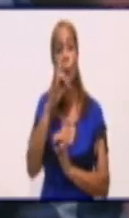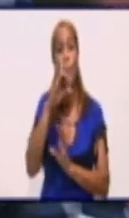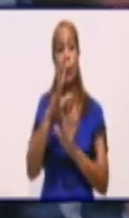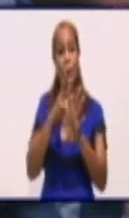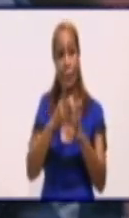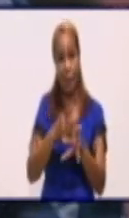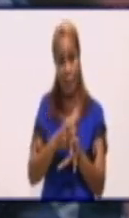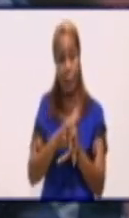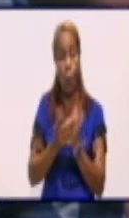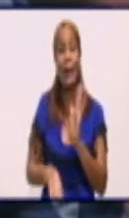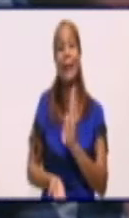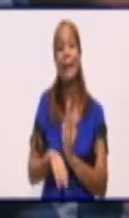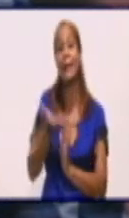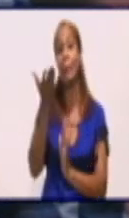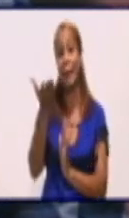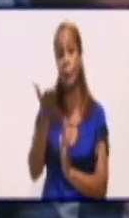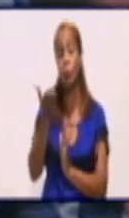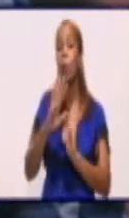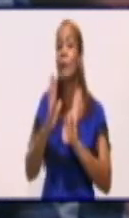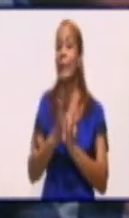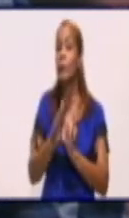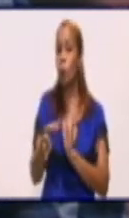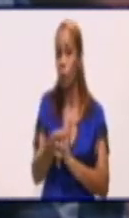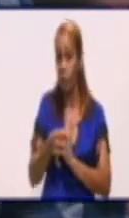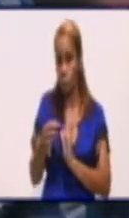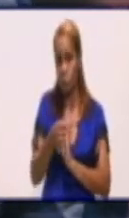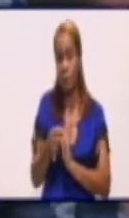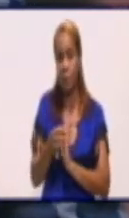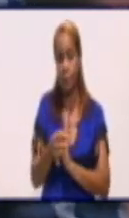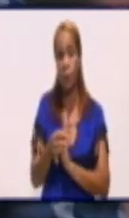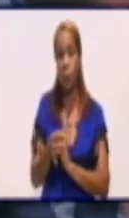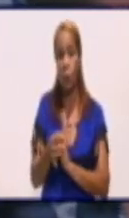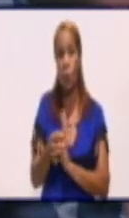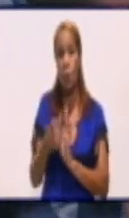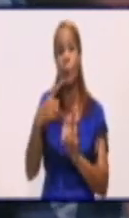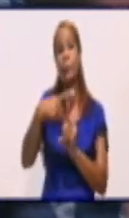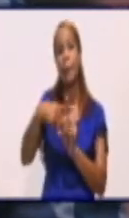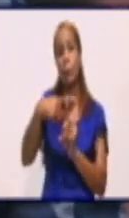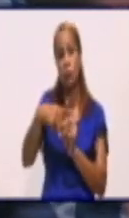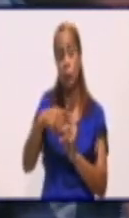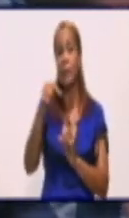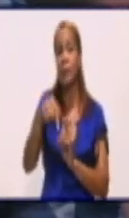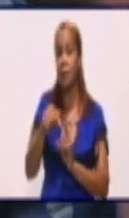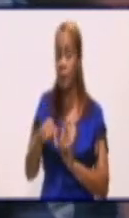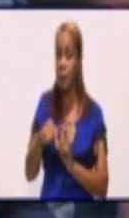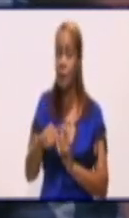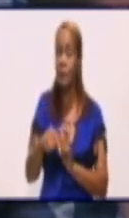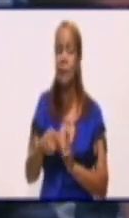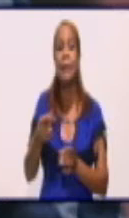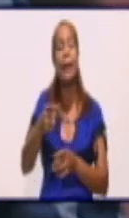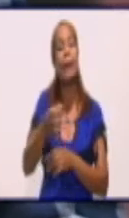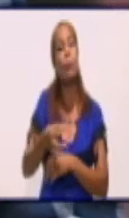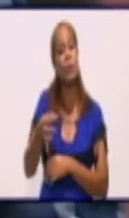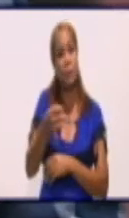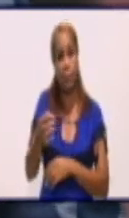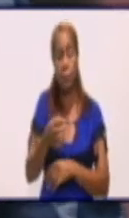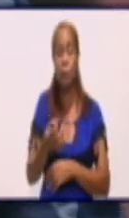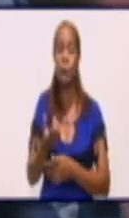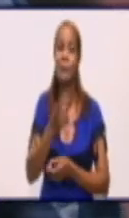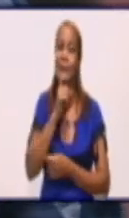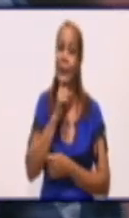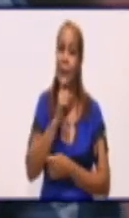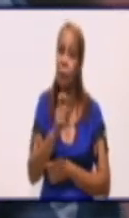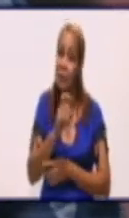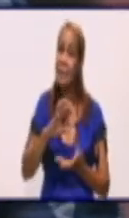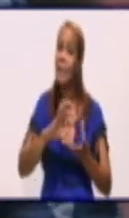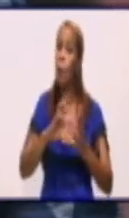el incremento de sus casos, y que esto pone al municipio en una situación bastante compleja con respecto a la transmisión